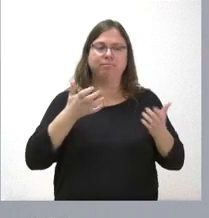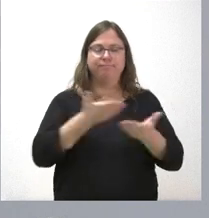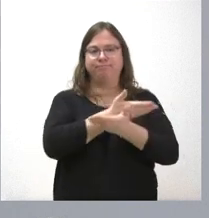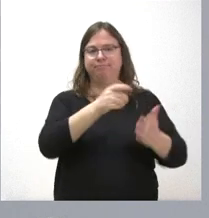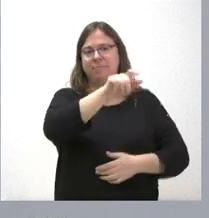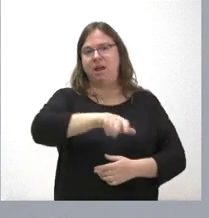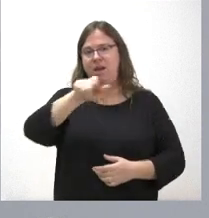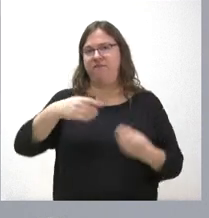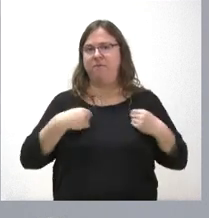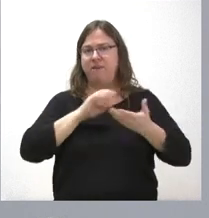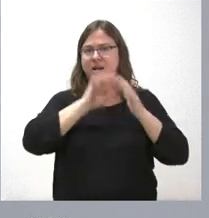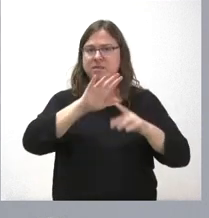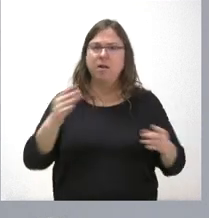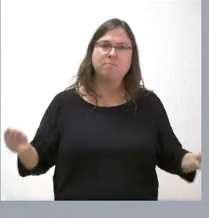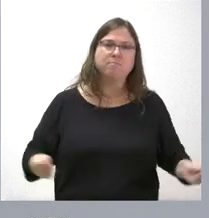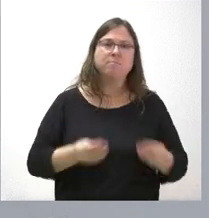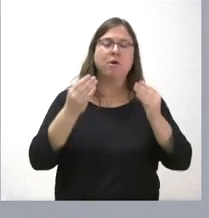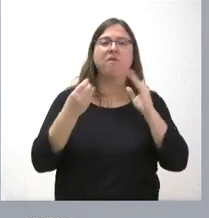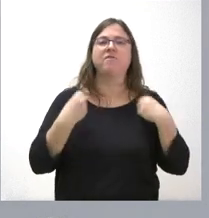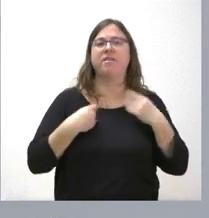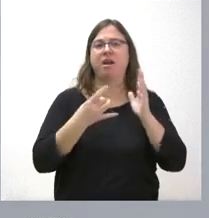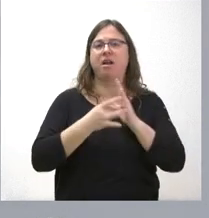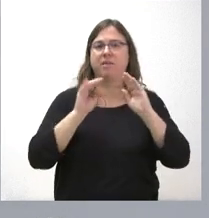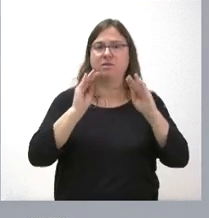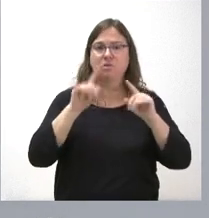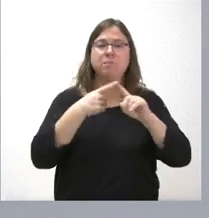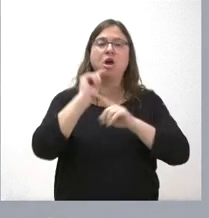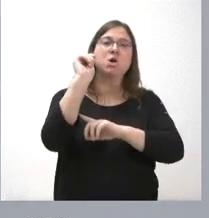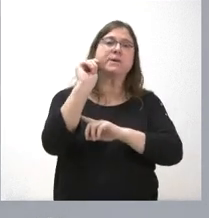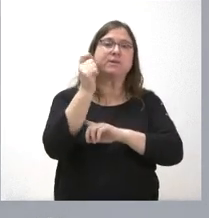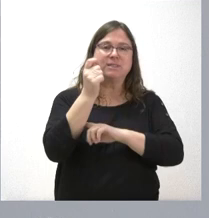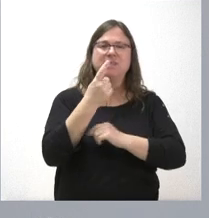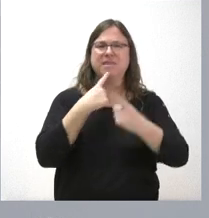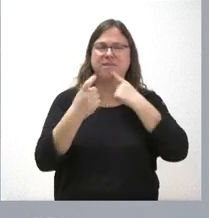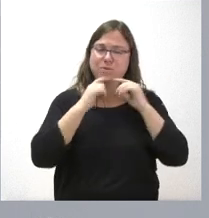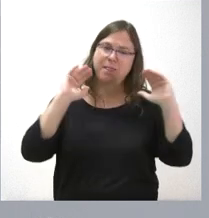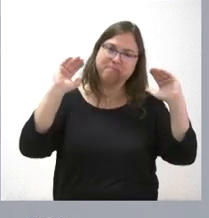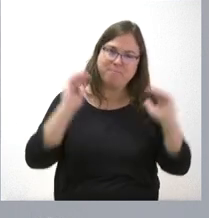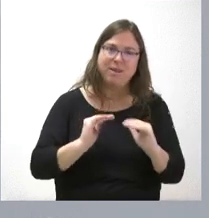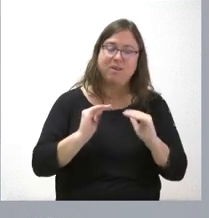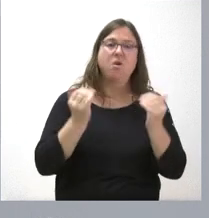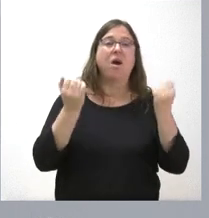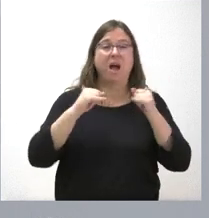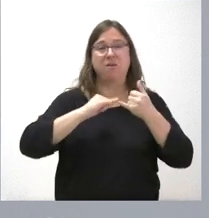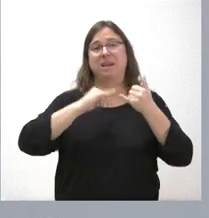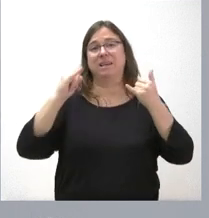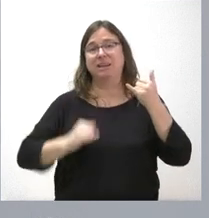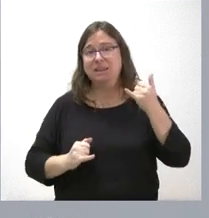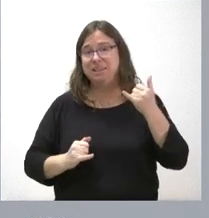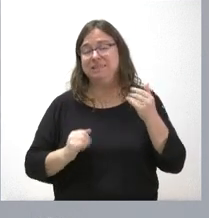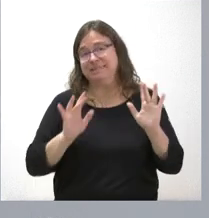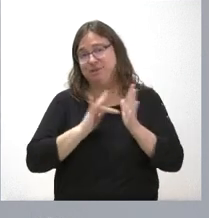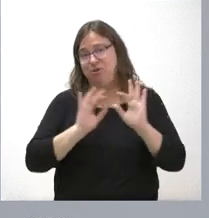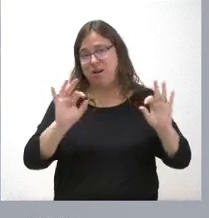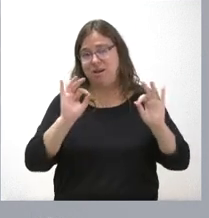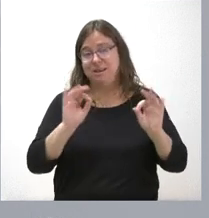nuestra comunidad autónoma, mejorar su calidad de vida, conseguir que tengan menos dificultades a pesar de la crisis que atravesamos,